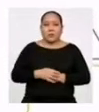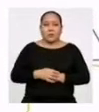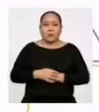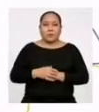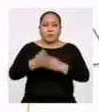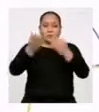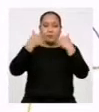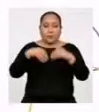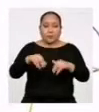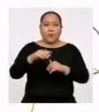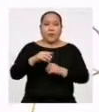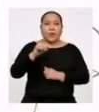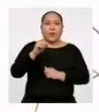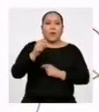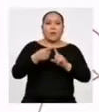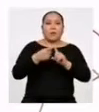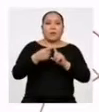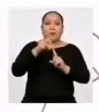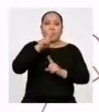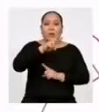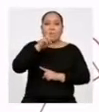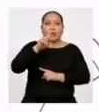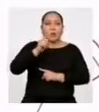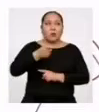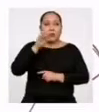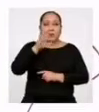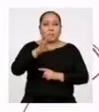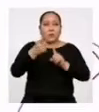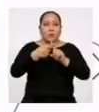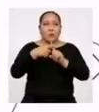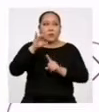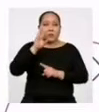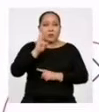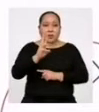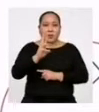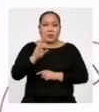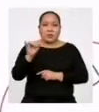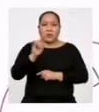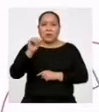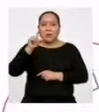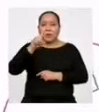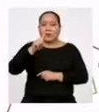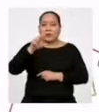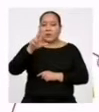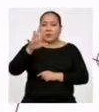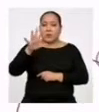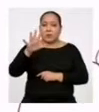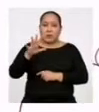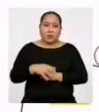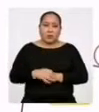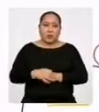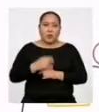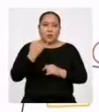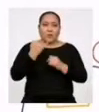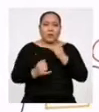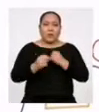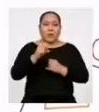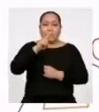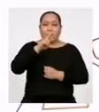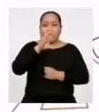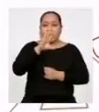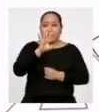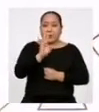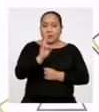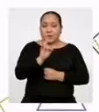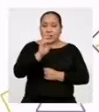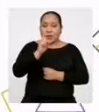En el tercero, multiplicamos 22,5 por 6, que es igual a 135. Y por último, en